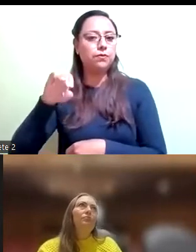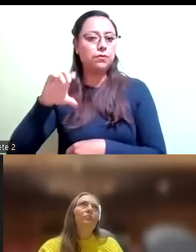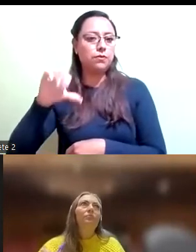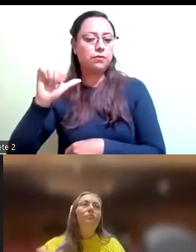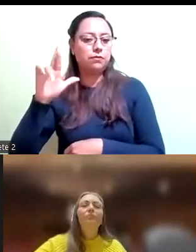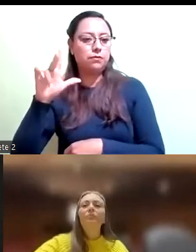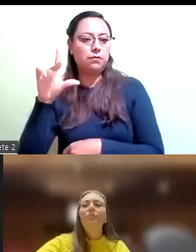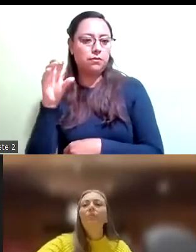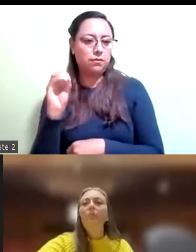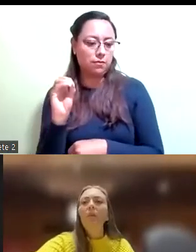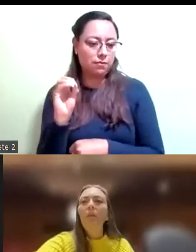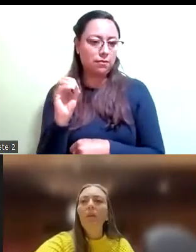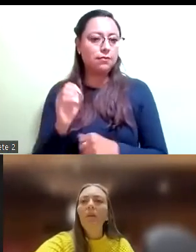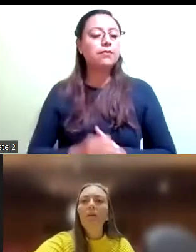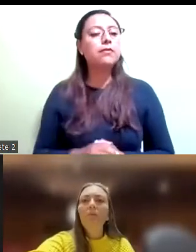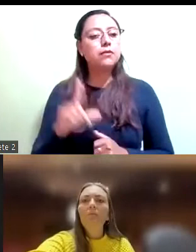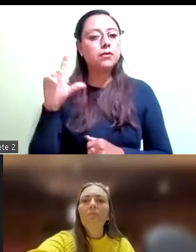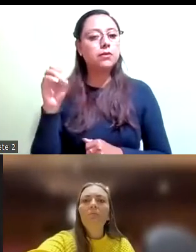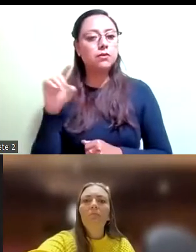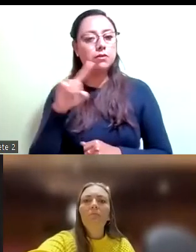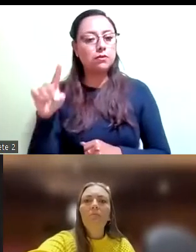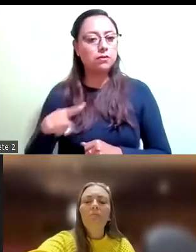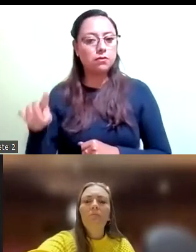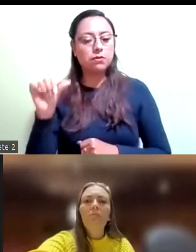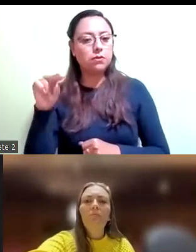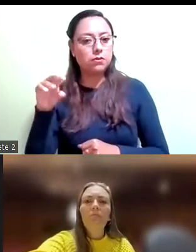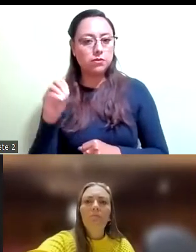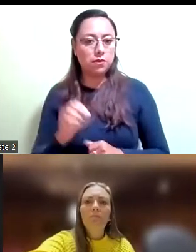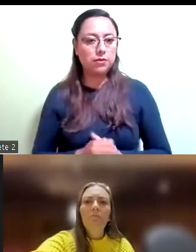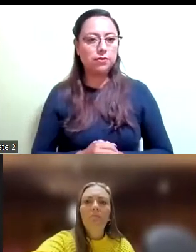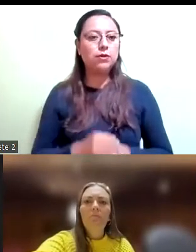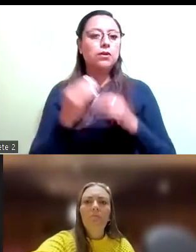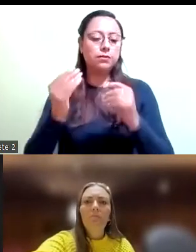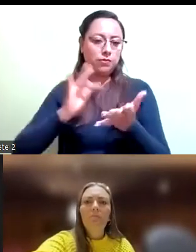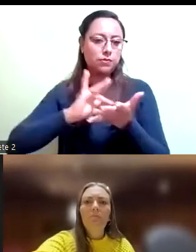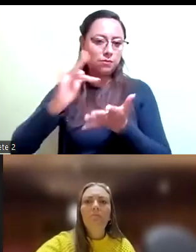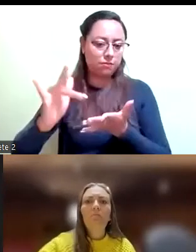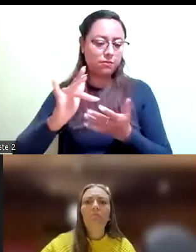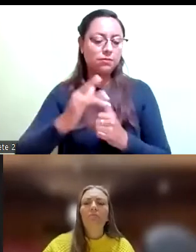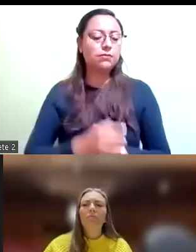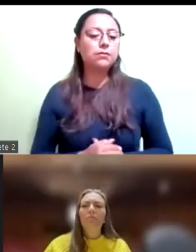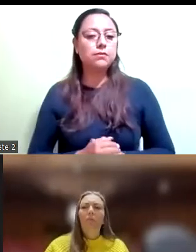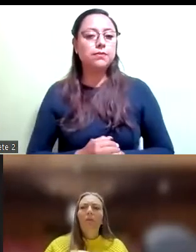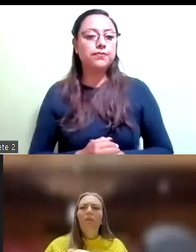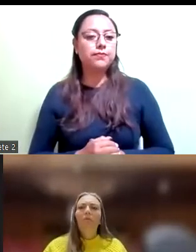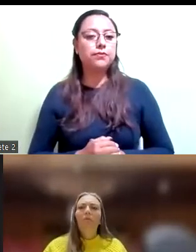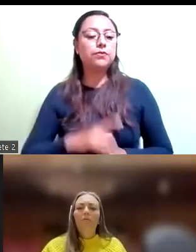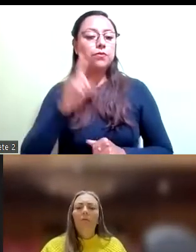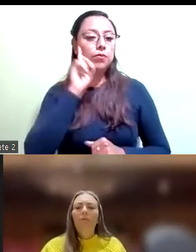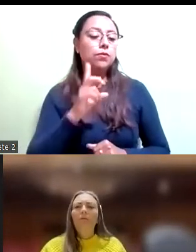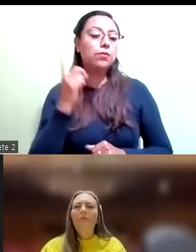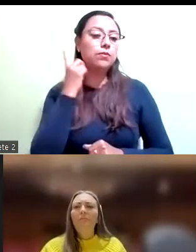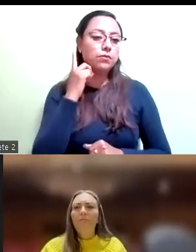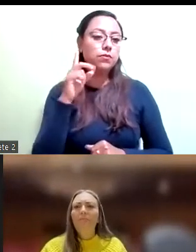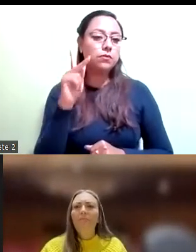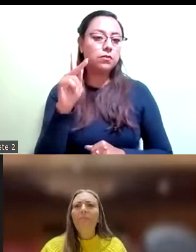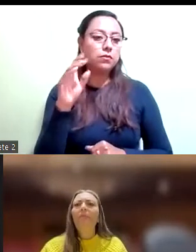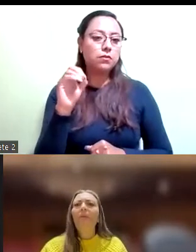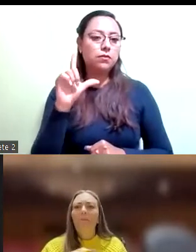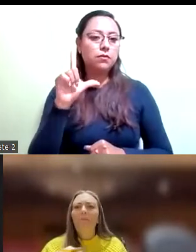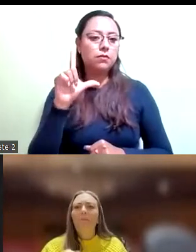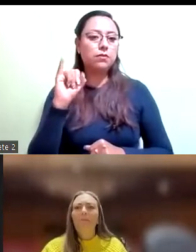a favor diputada secretaria muchas gracias diputado diputada polimnia romana sierra sí